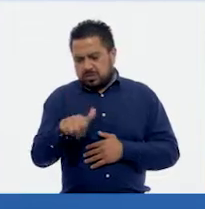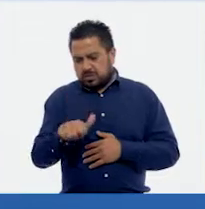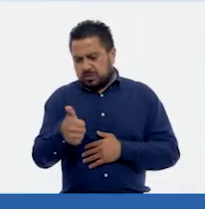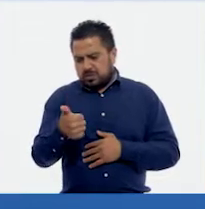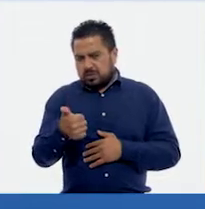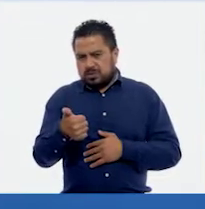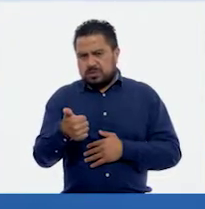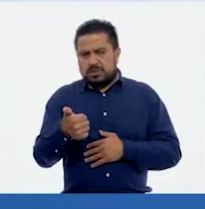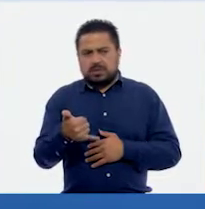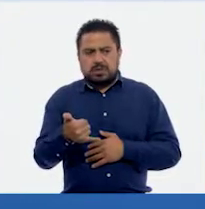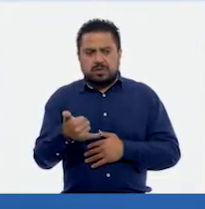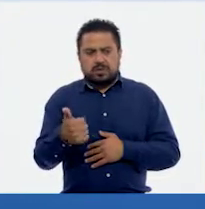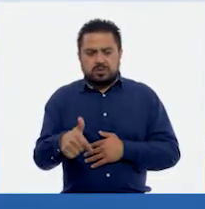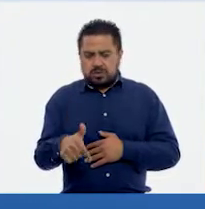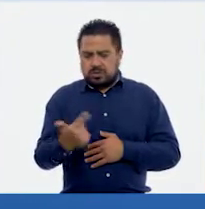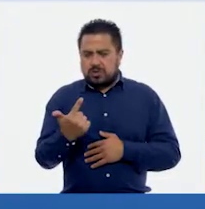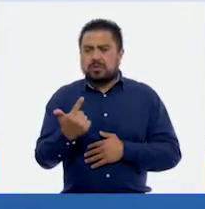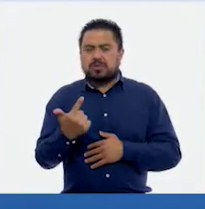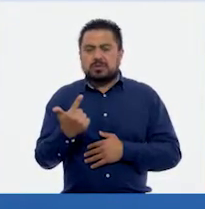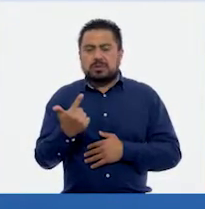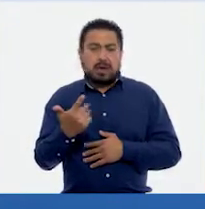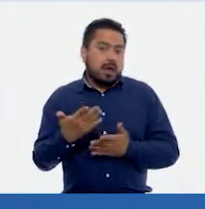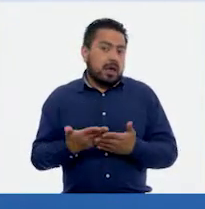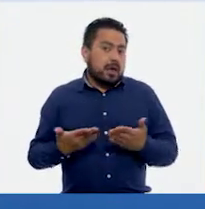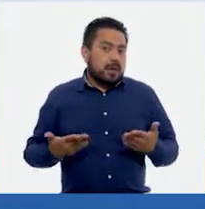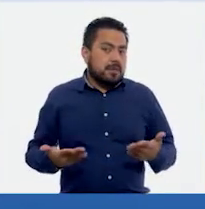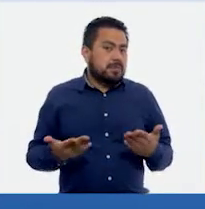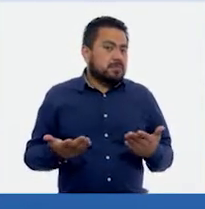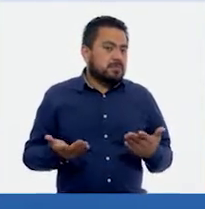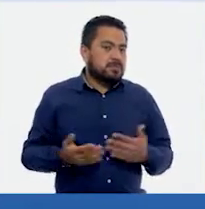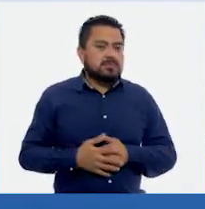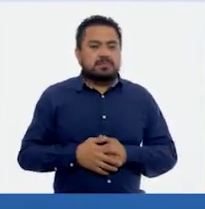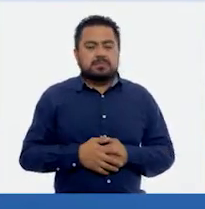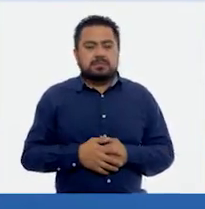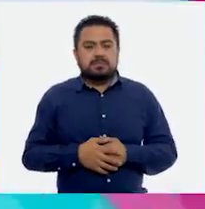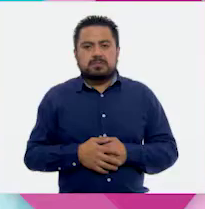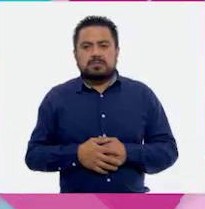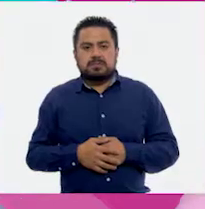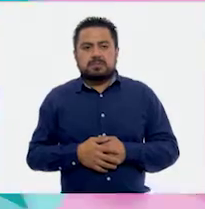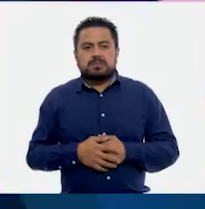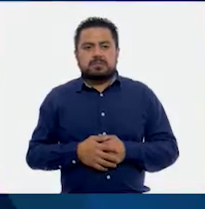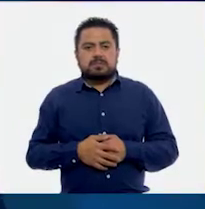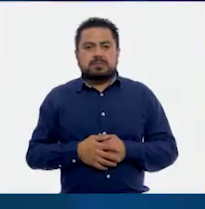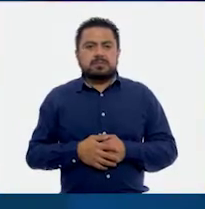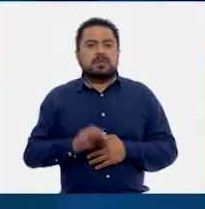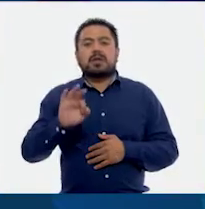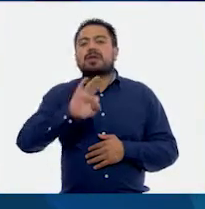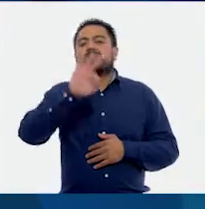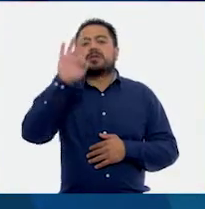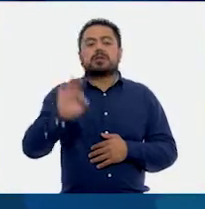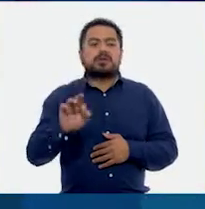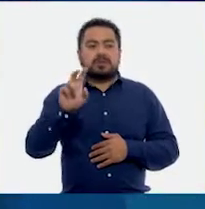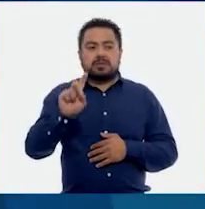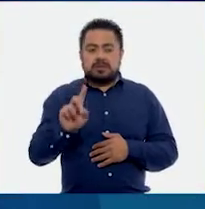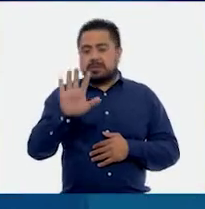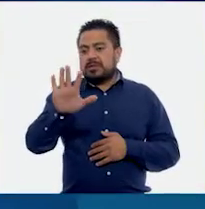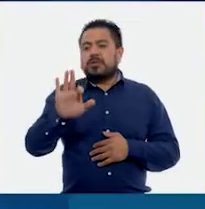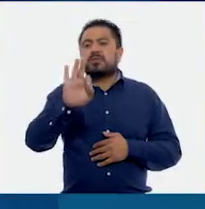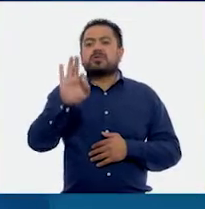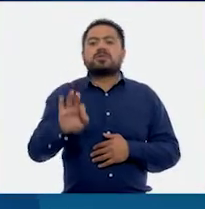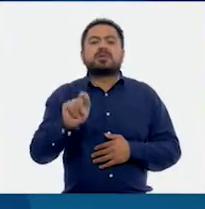y 12. Entonces, el descuento del 35%